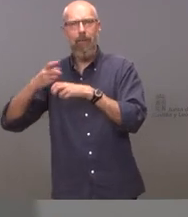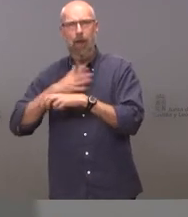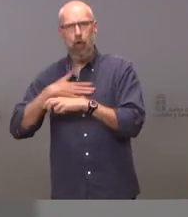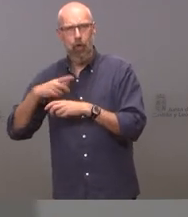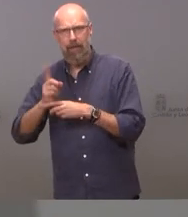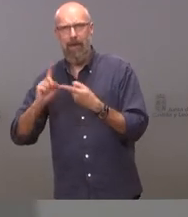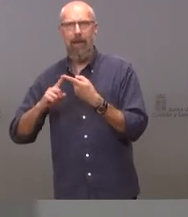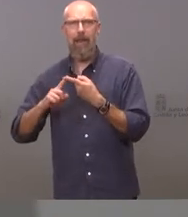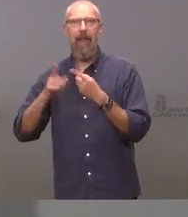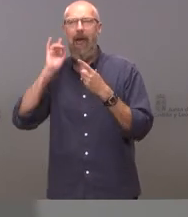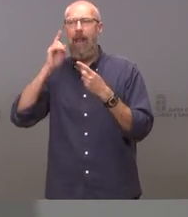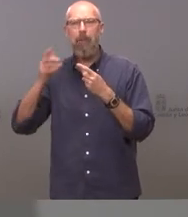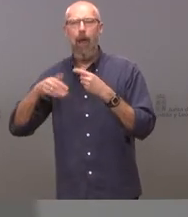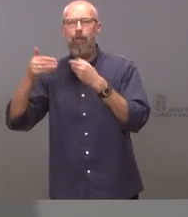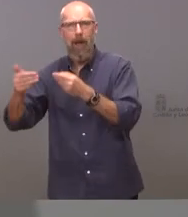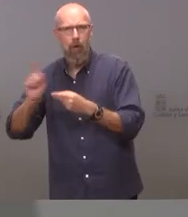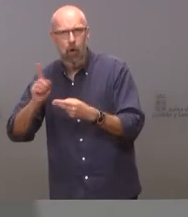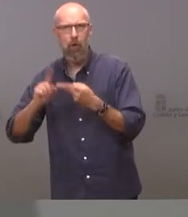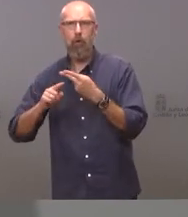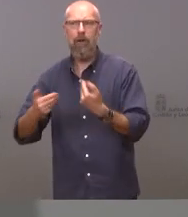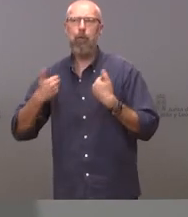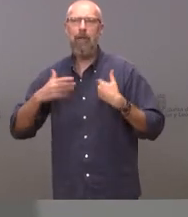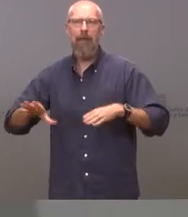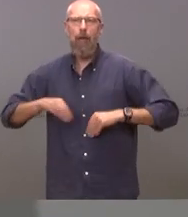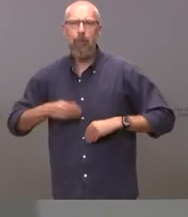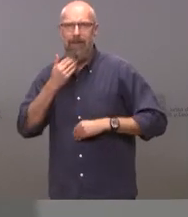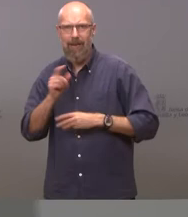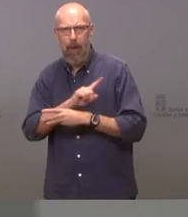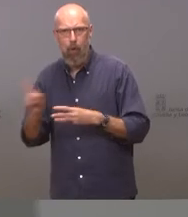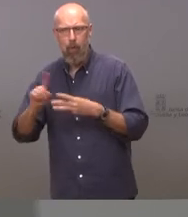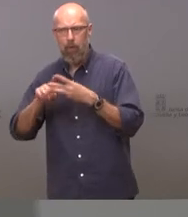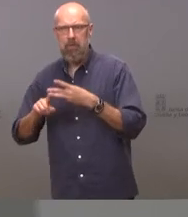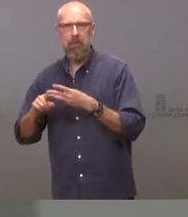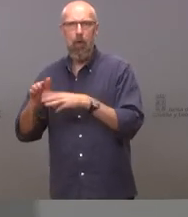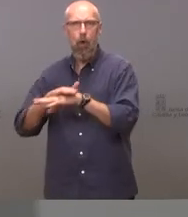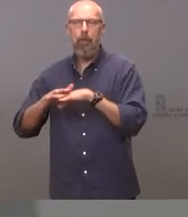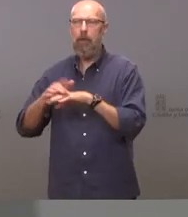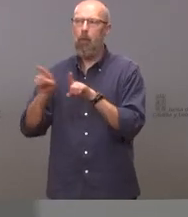asumir sus responsabilidades el gobierno ha querido construir un trampantojo para mantener su autoridad